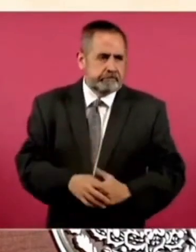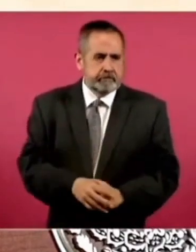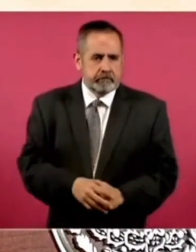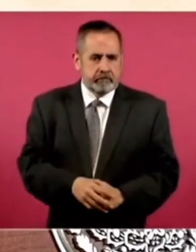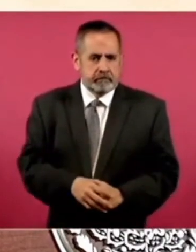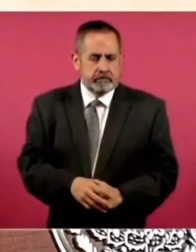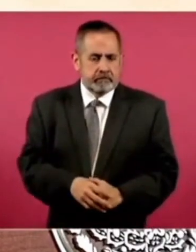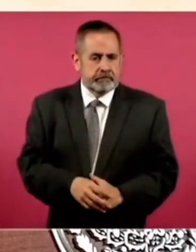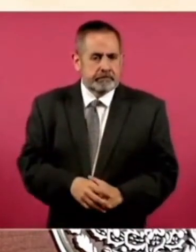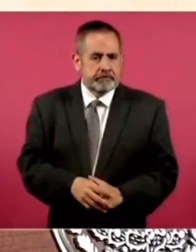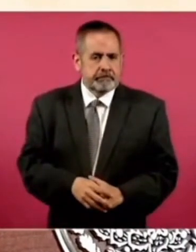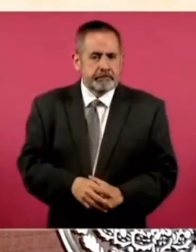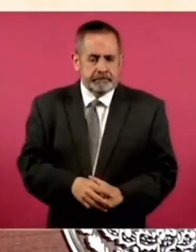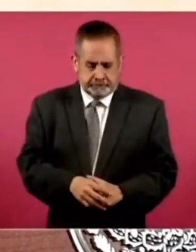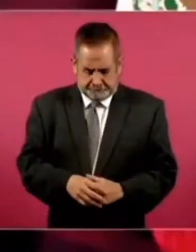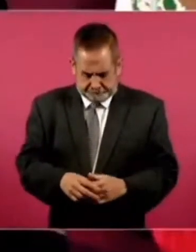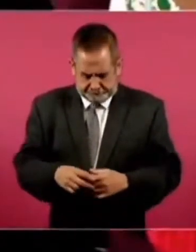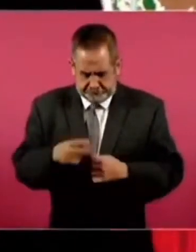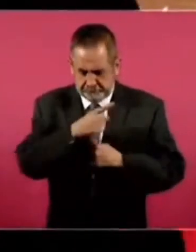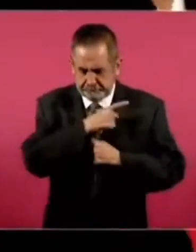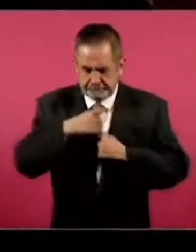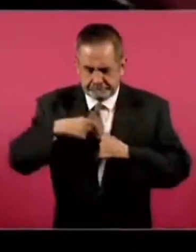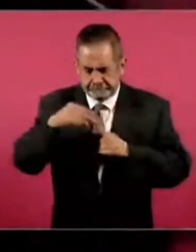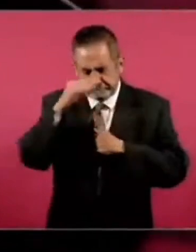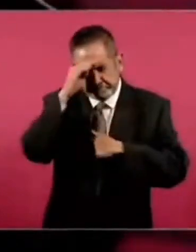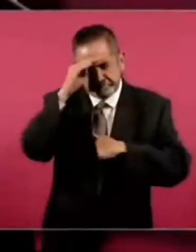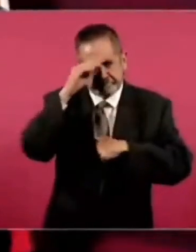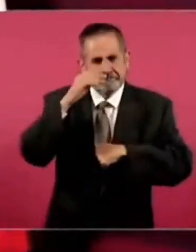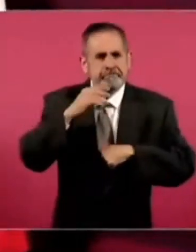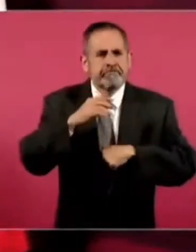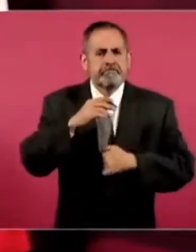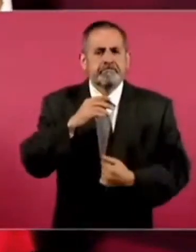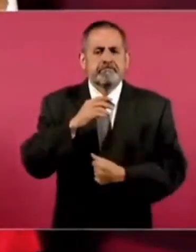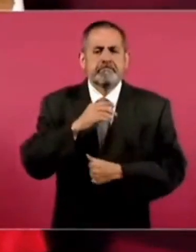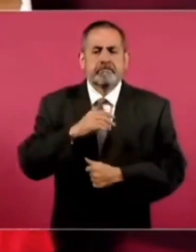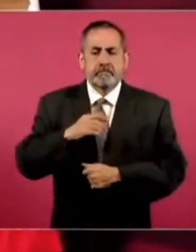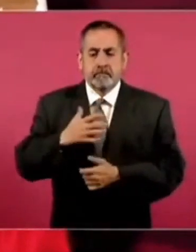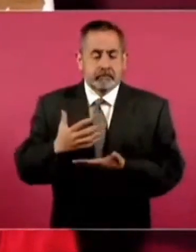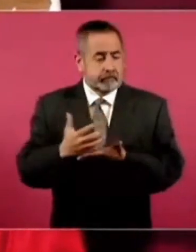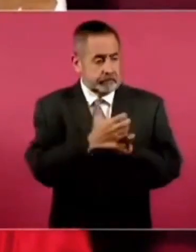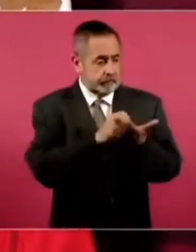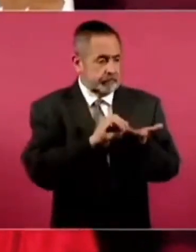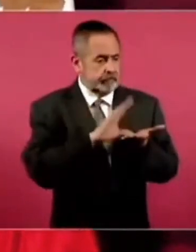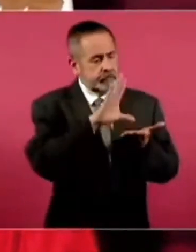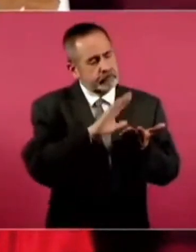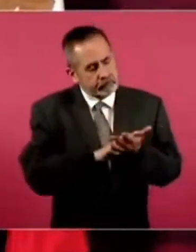Debemos de. Estar agradecidos. Quienes. Tenemos más salarios.